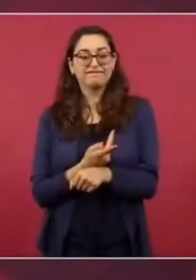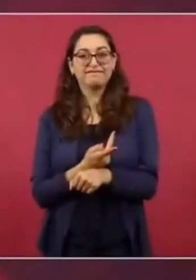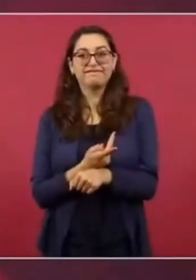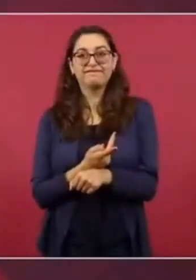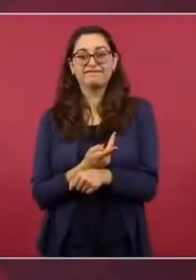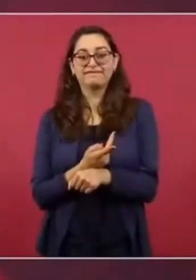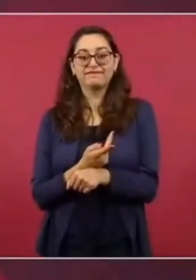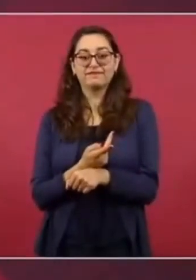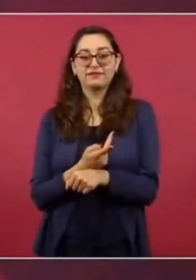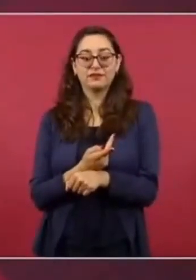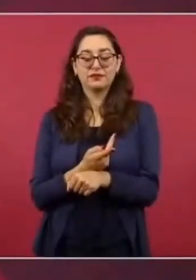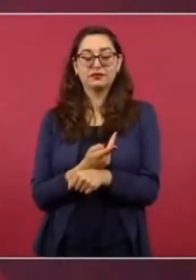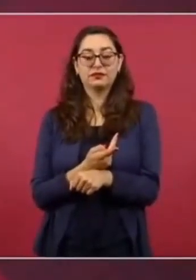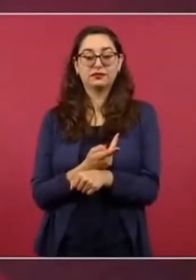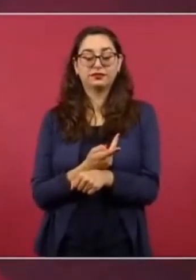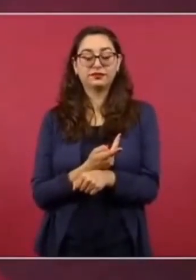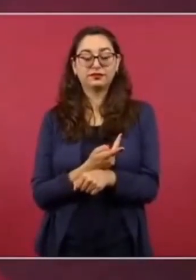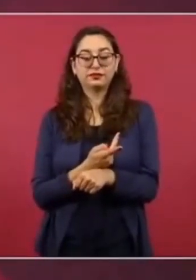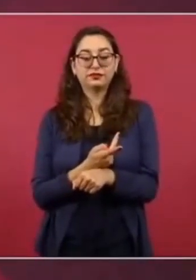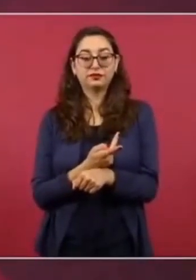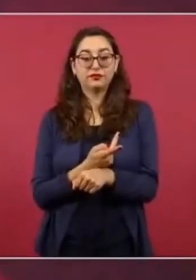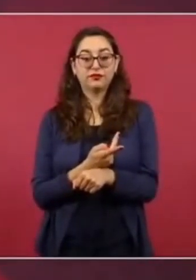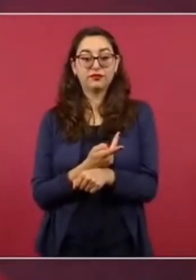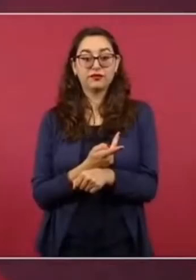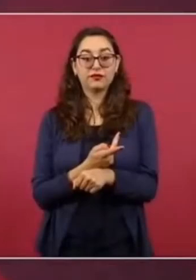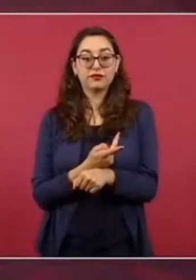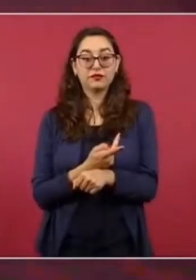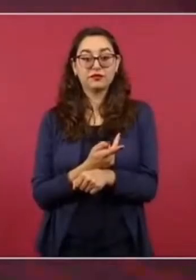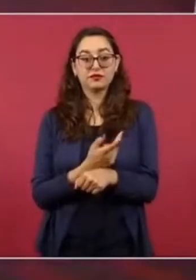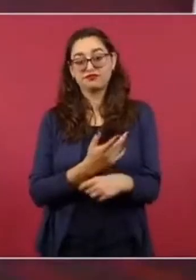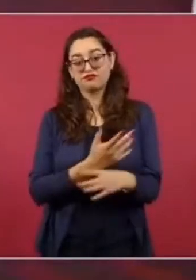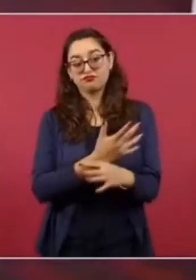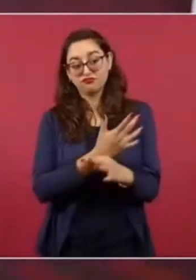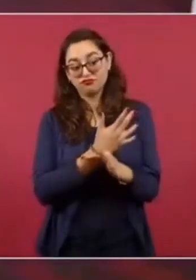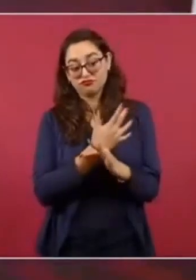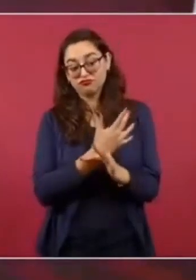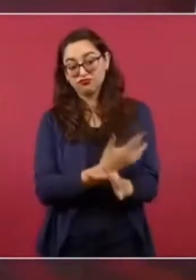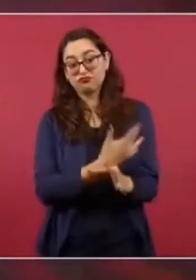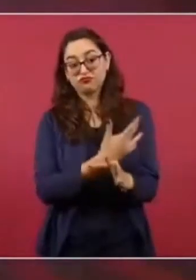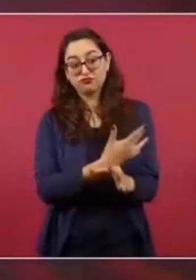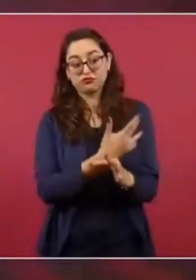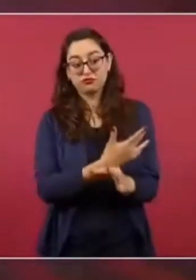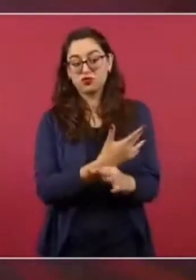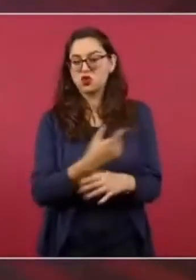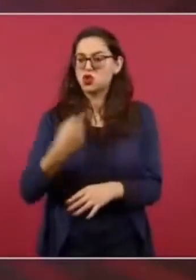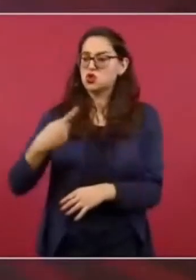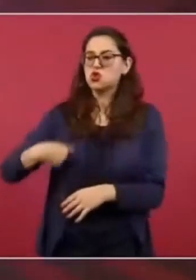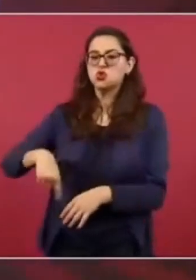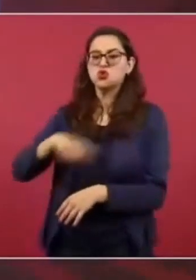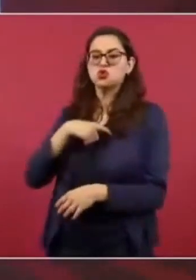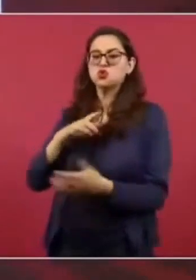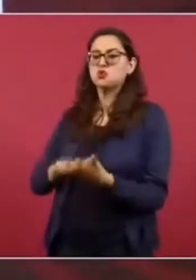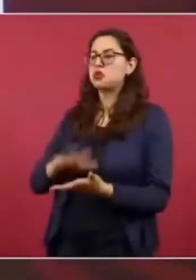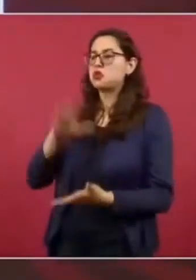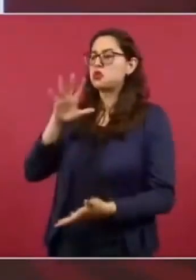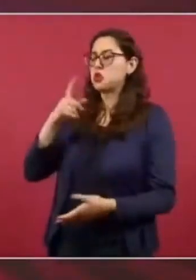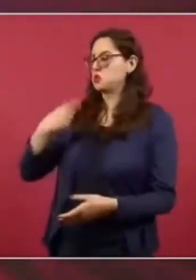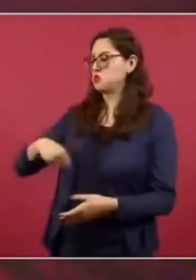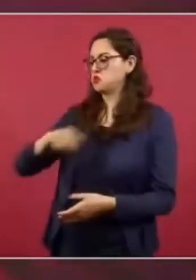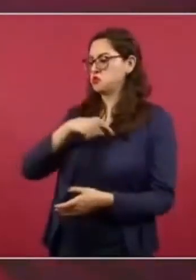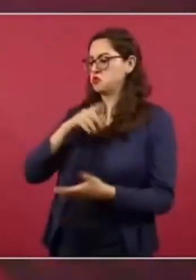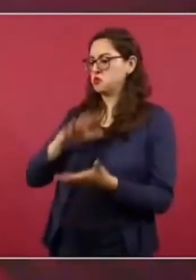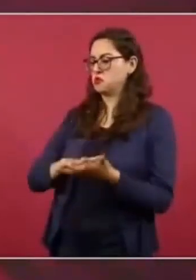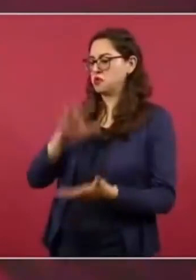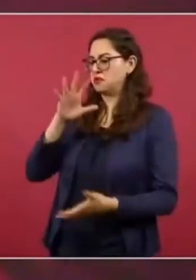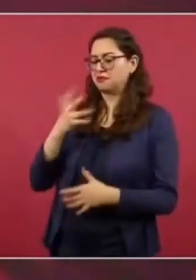son mayoritarios y por eso hablan de